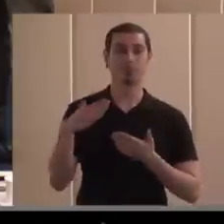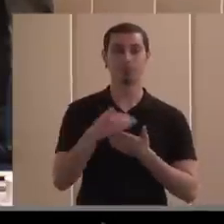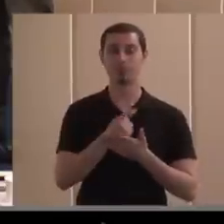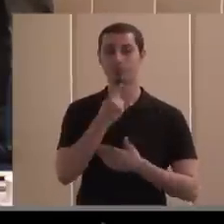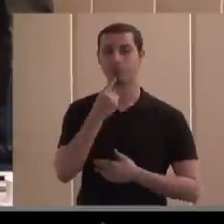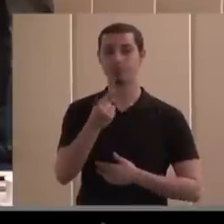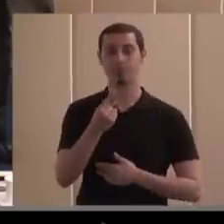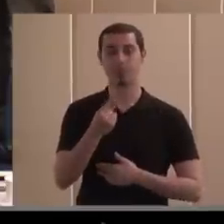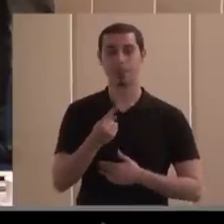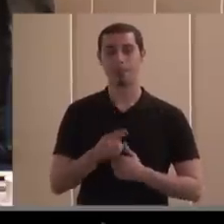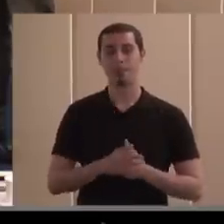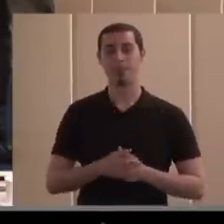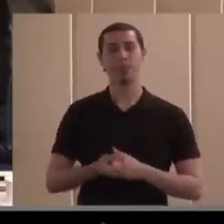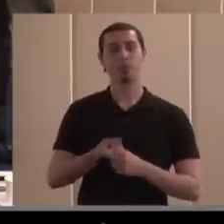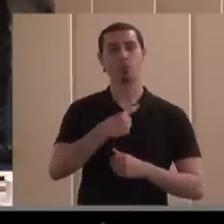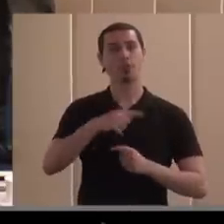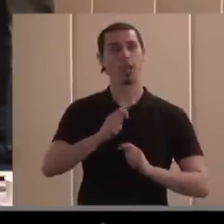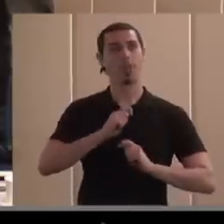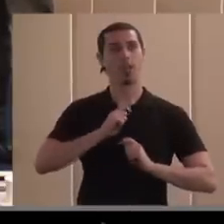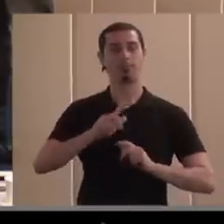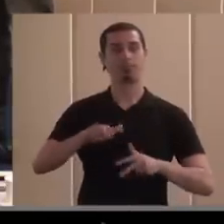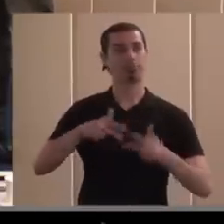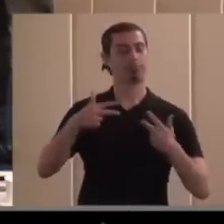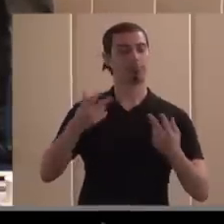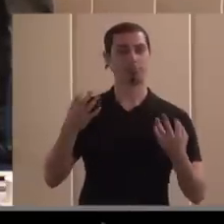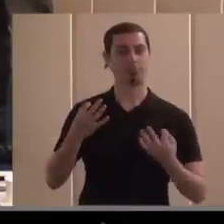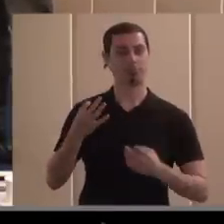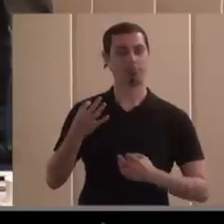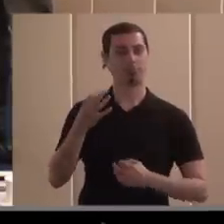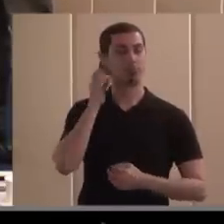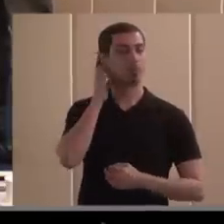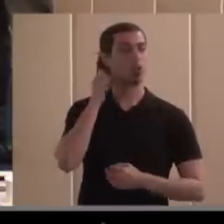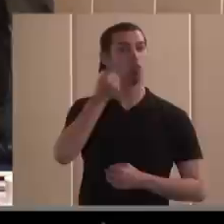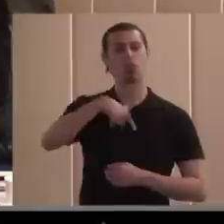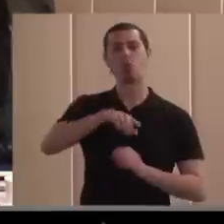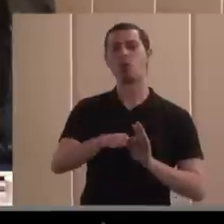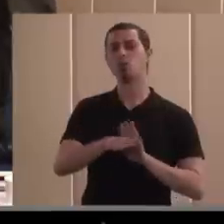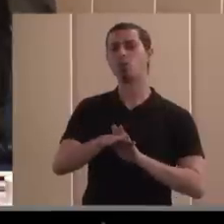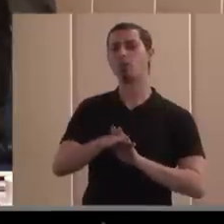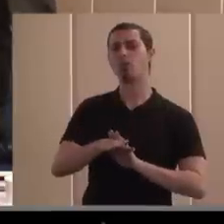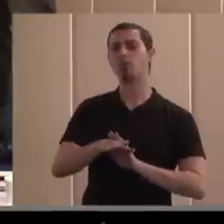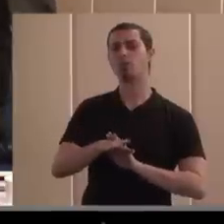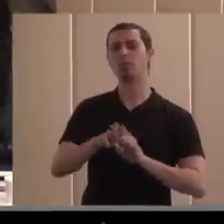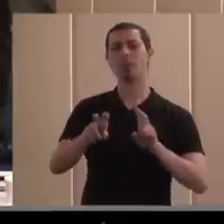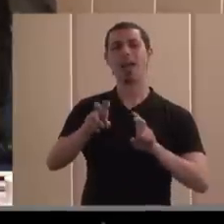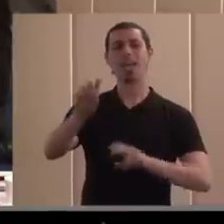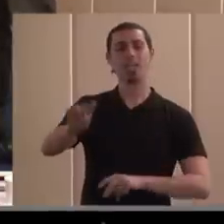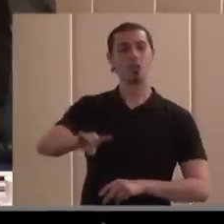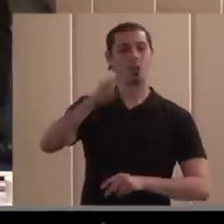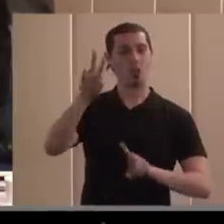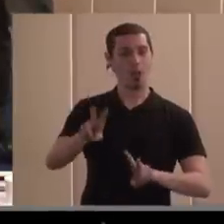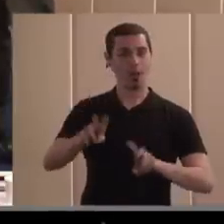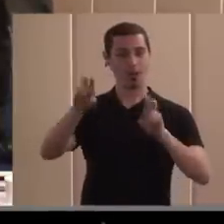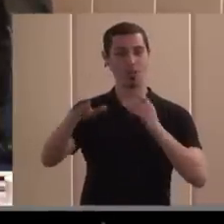bueno lo que nos permite es pues ser muy activos también en todo lo que tiene que ver con la innovación y hemos llevado a cabo